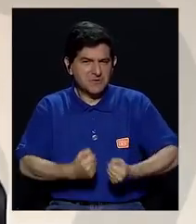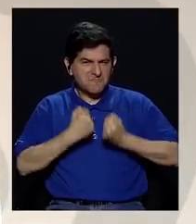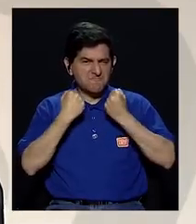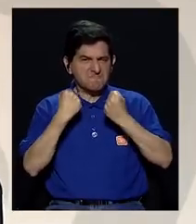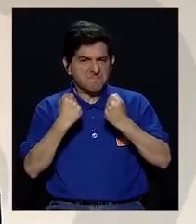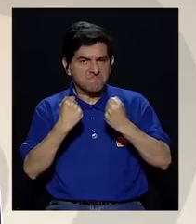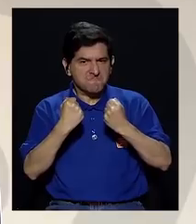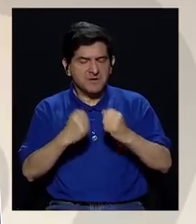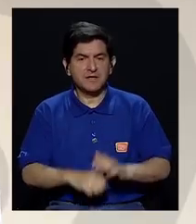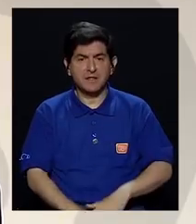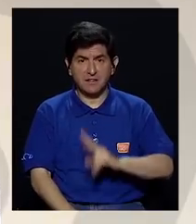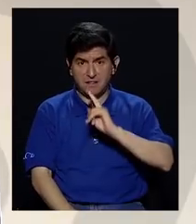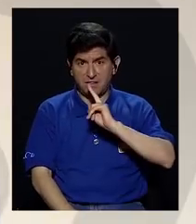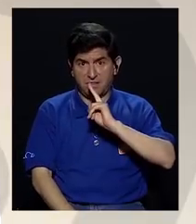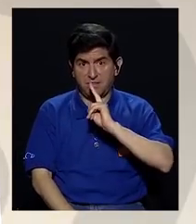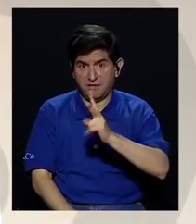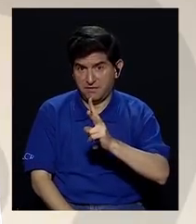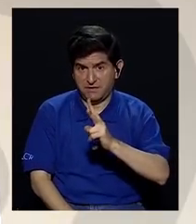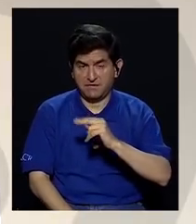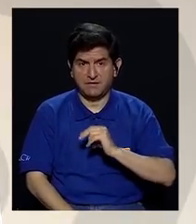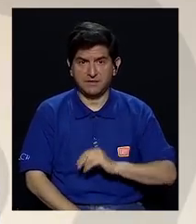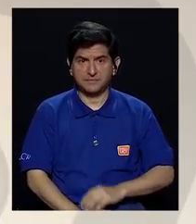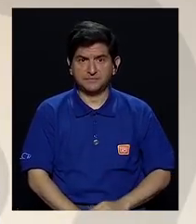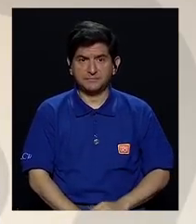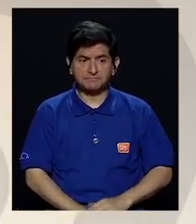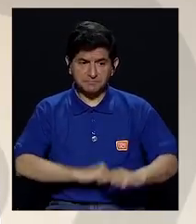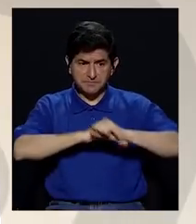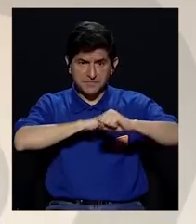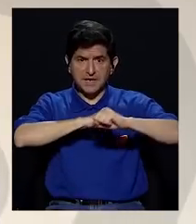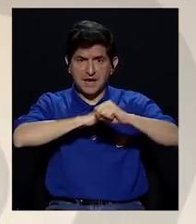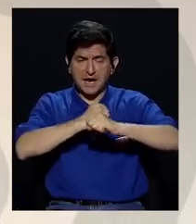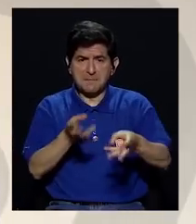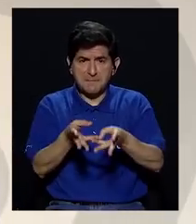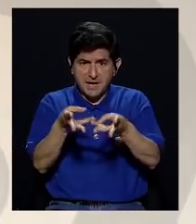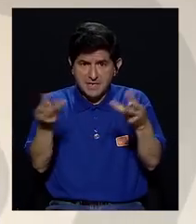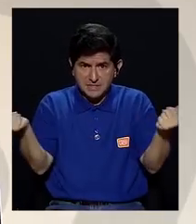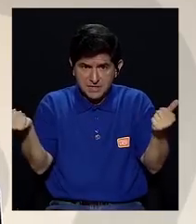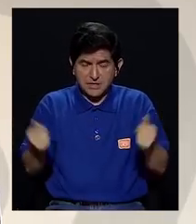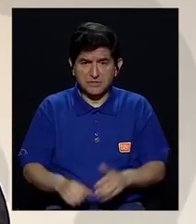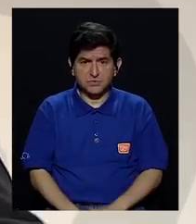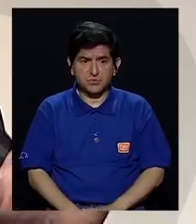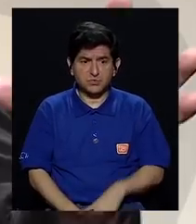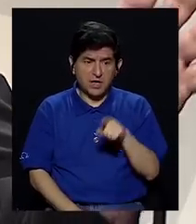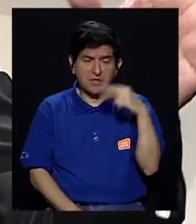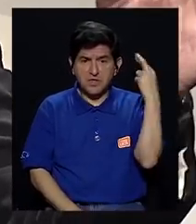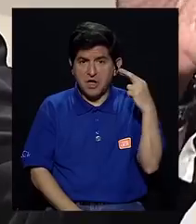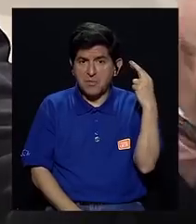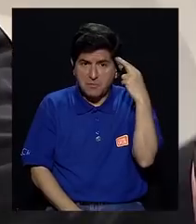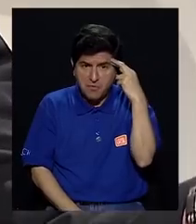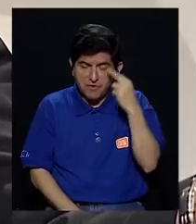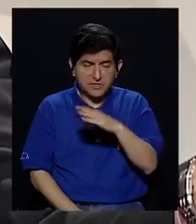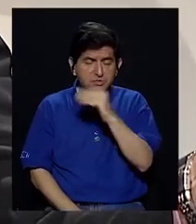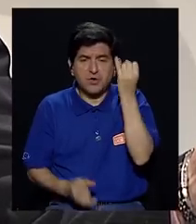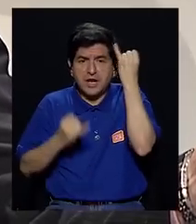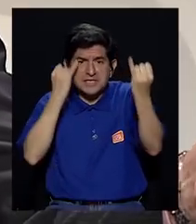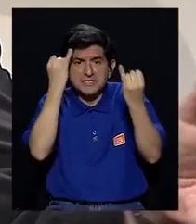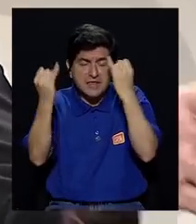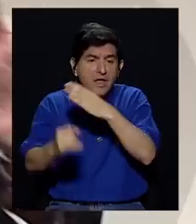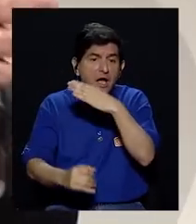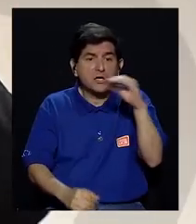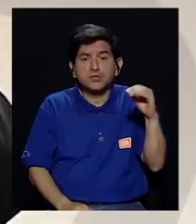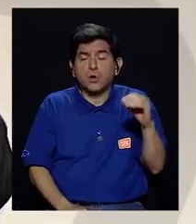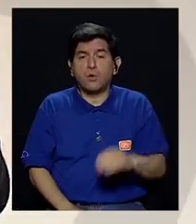muy fuerte es si efectivamente la campaña se resolverá por la vía del razonamiento y la argumentación